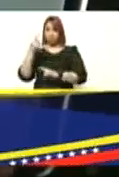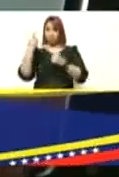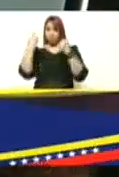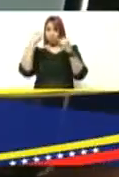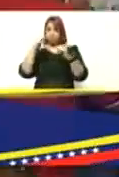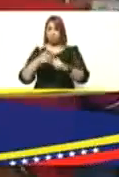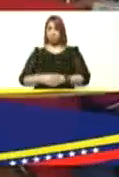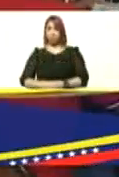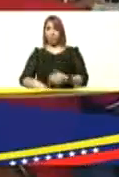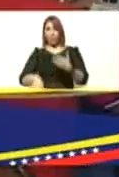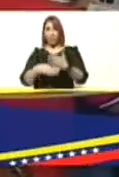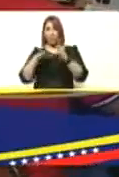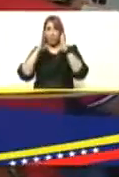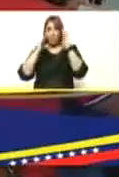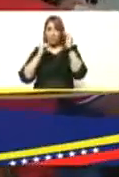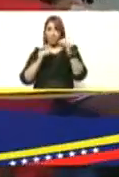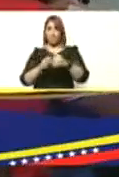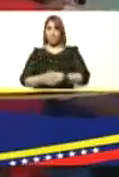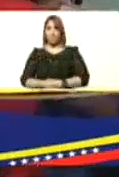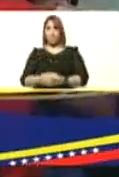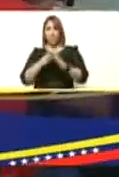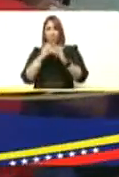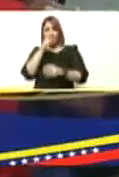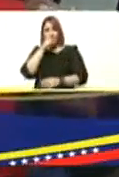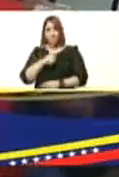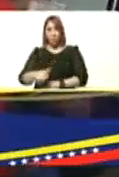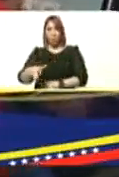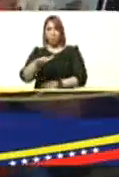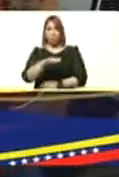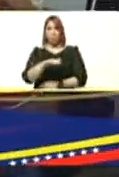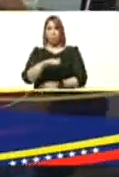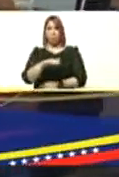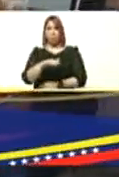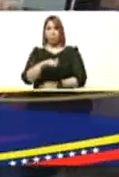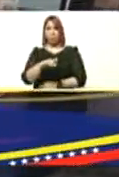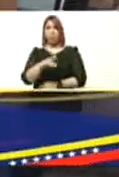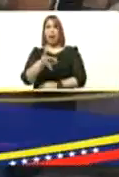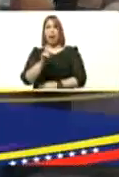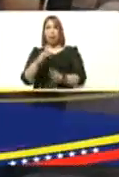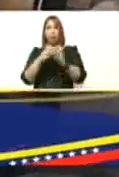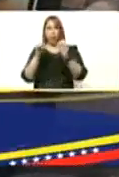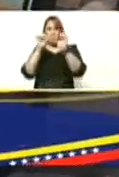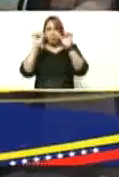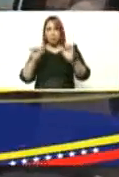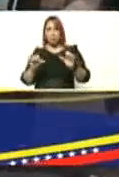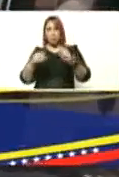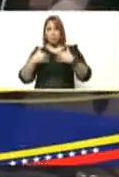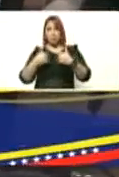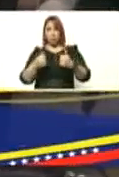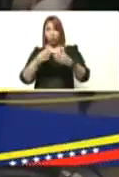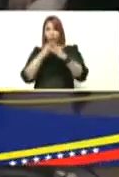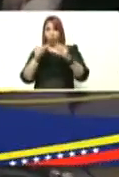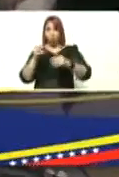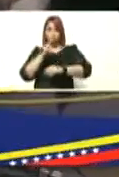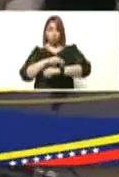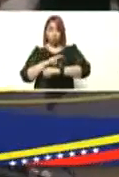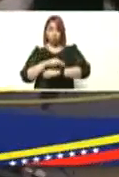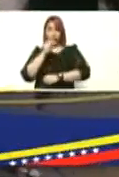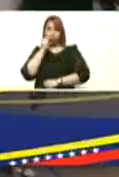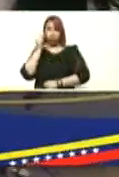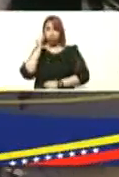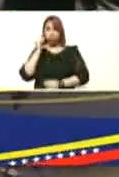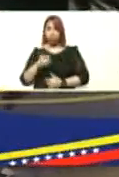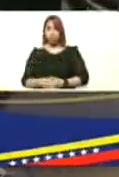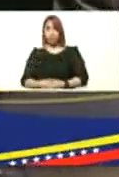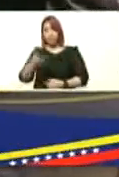vamos a atender a toda la población que lleva todo el sistema de salud a todos los doctores las doctoras